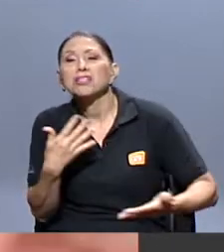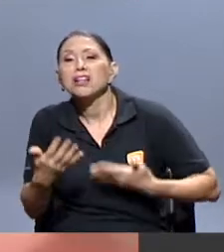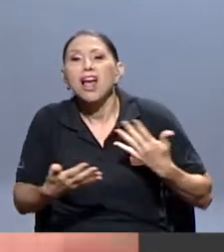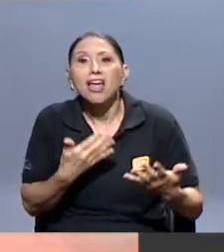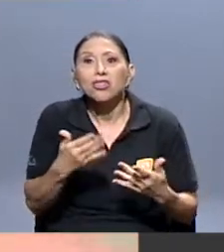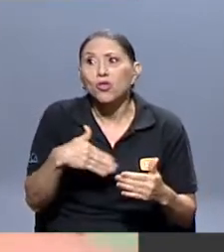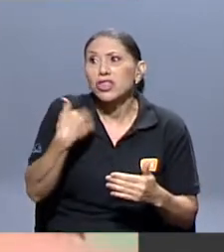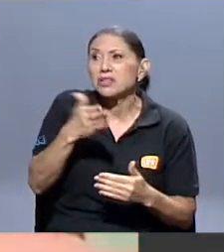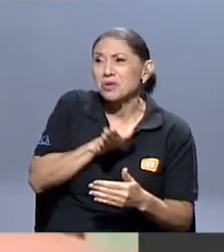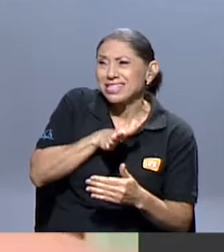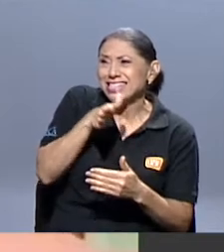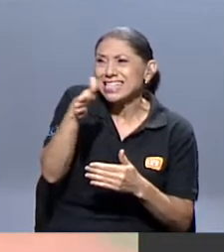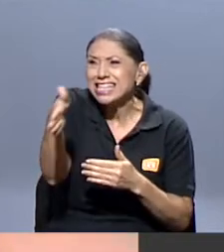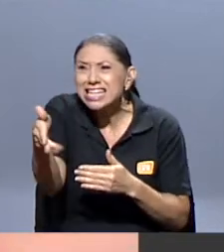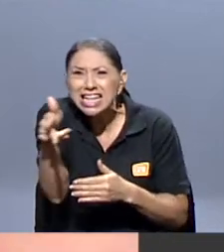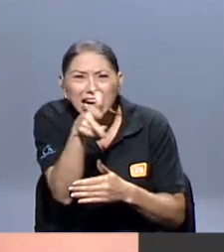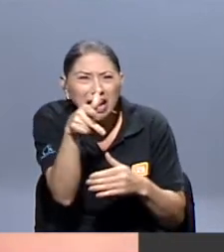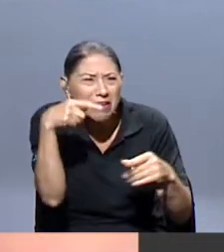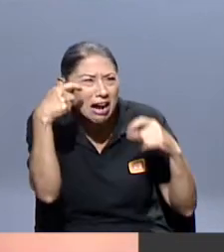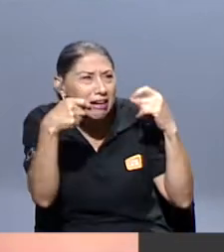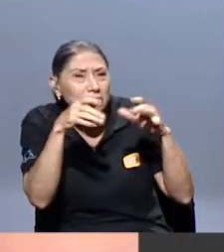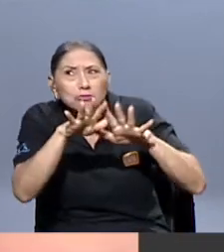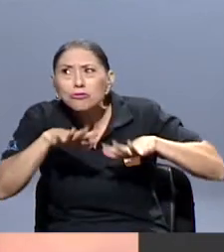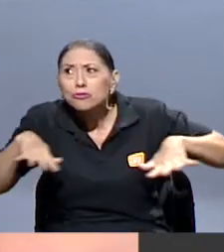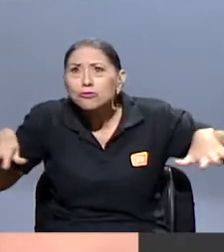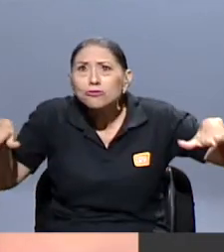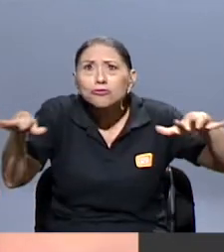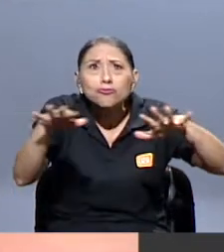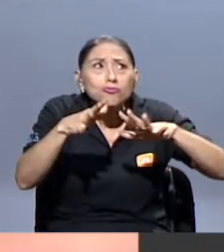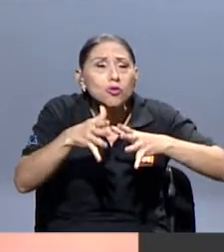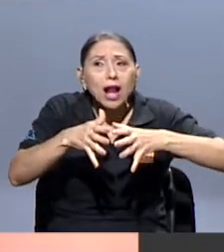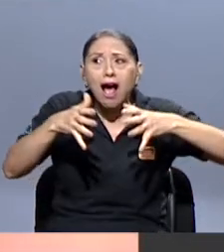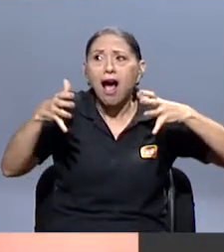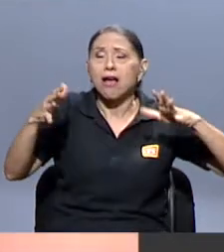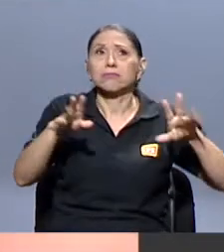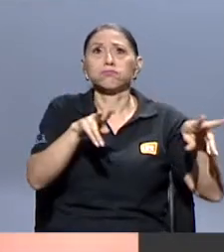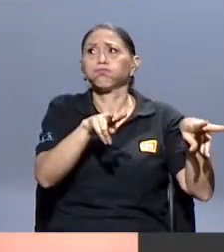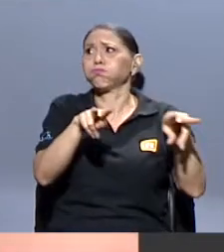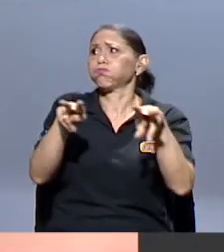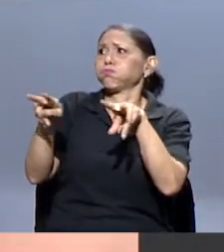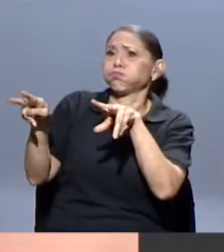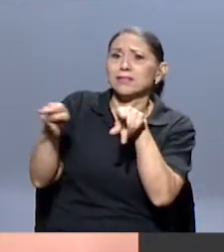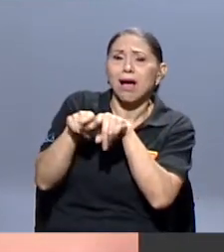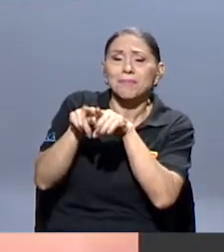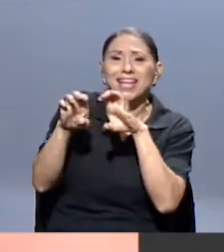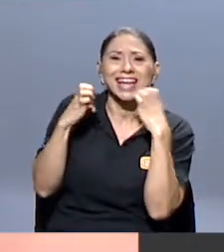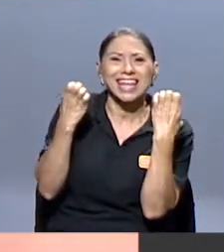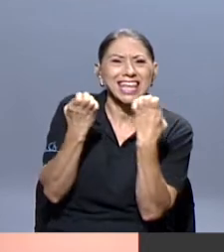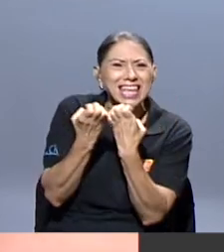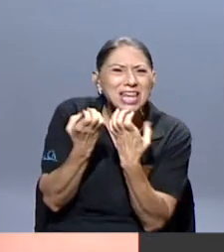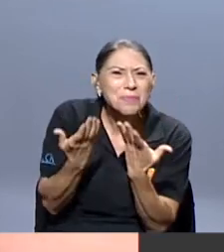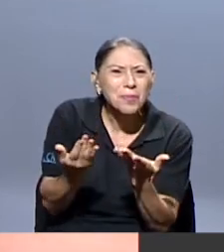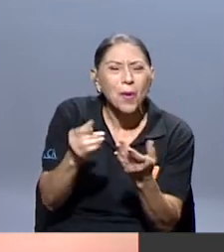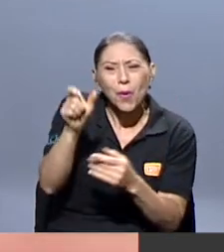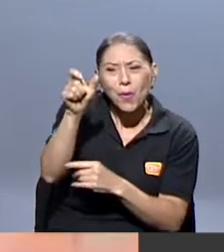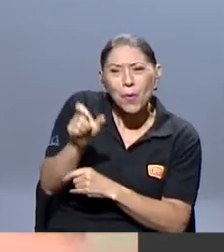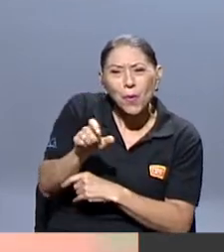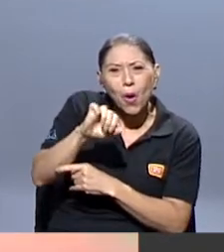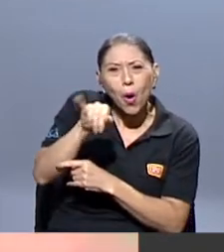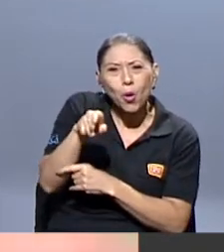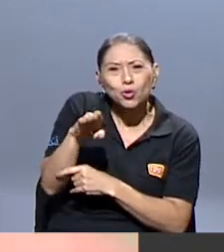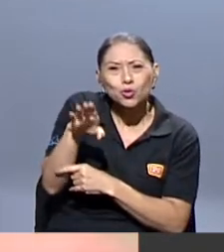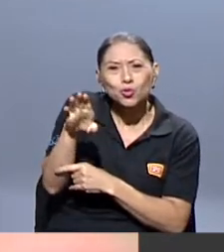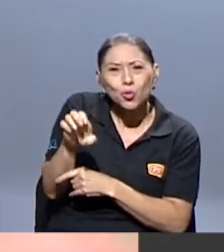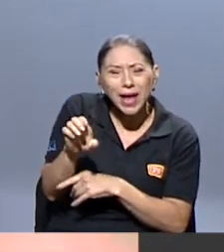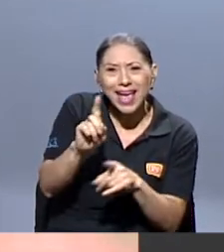cabina y ver esa vara grandísima. Y también el equipo, el equipo ahí, Josué y todo, bueno, y los demás, ir a